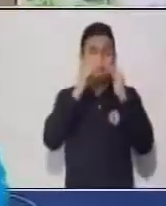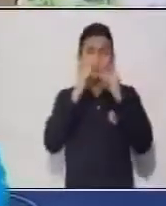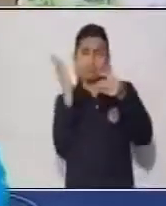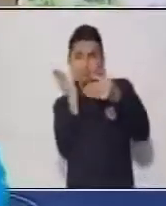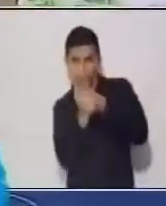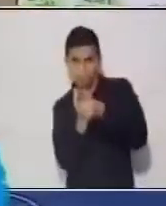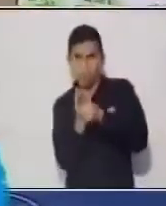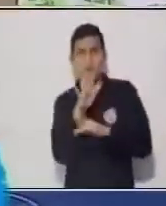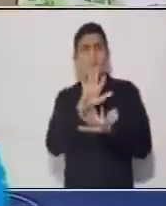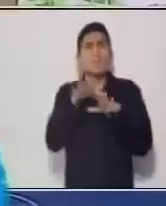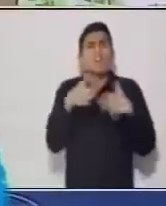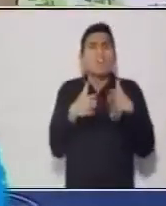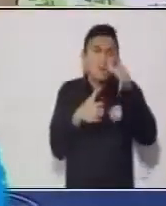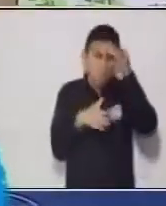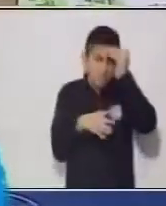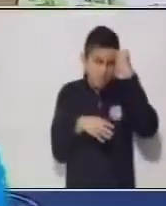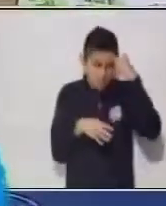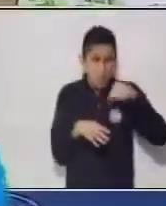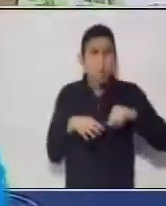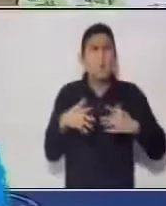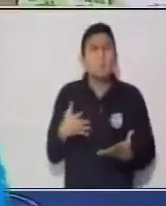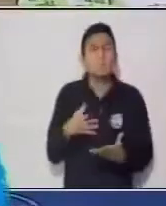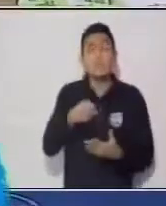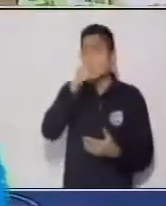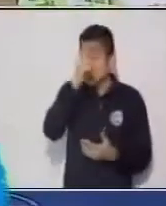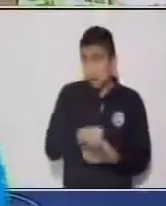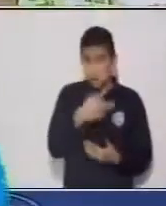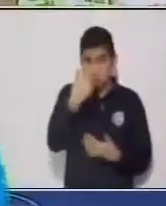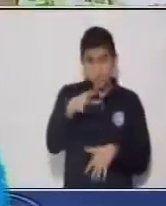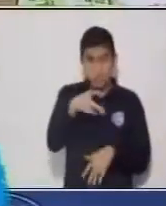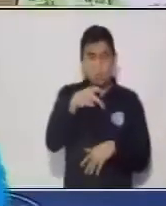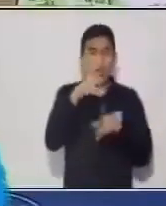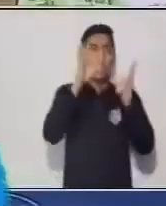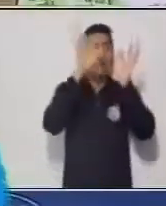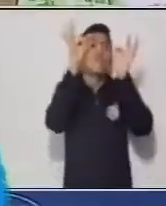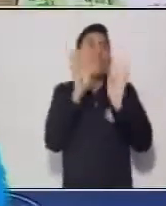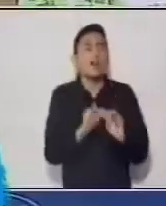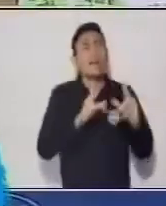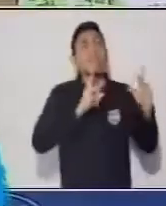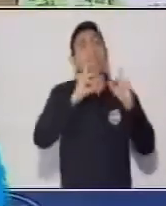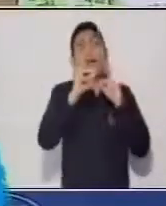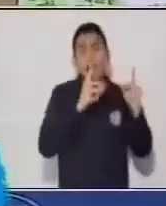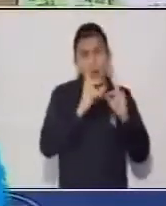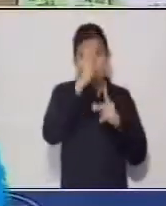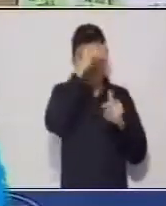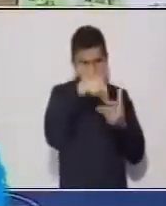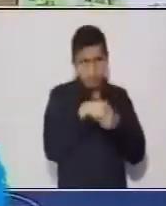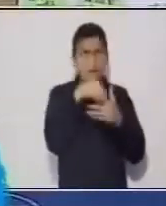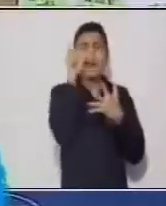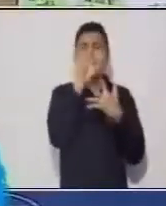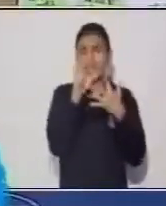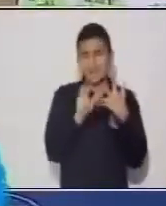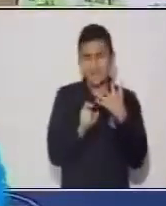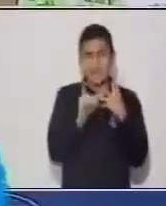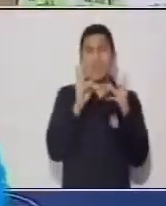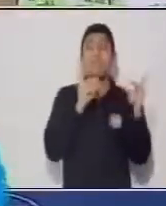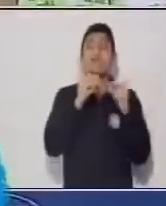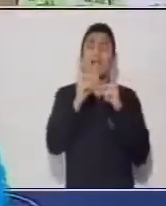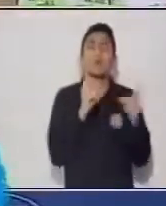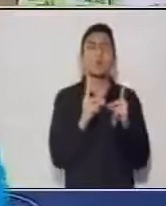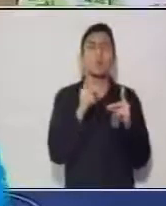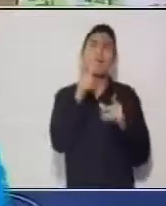aprendiste en el programa? aprendiste acerca del diálogo los tipos de diálogo la estructura del diálogo y las características del diálogo